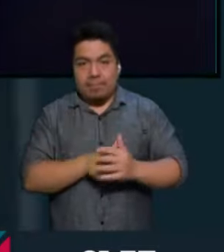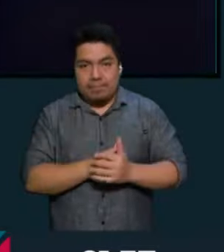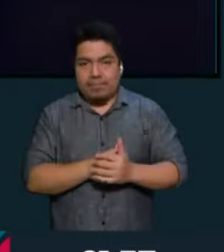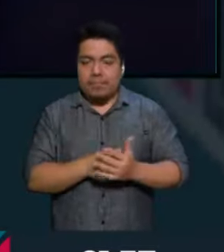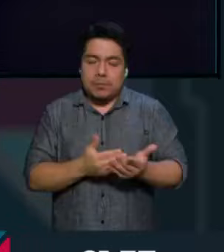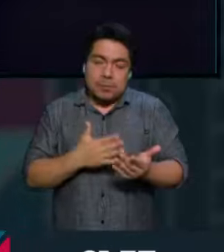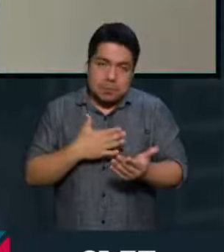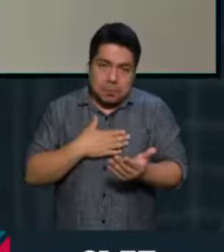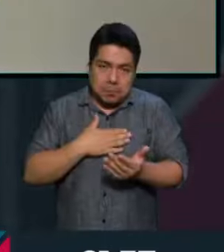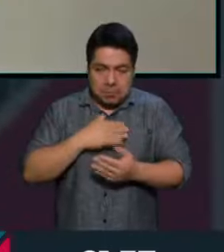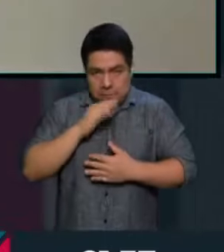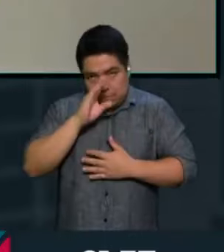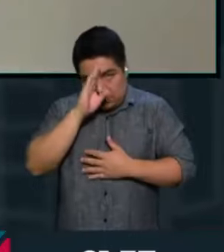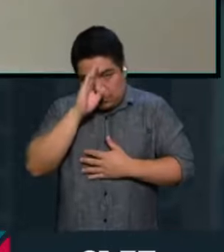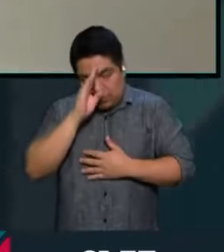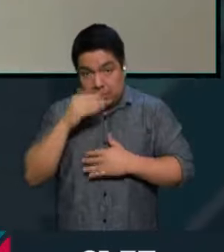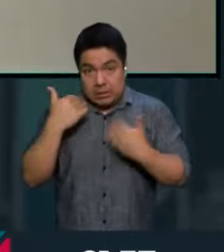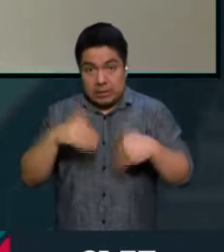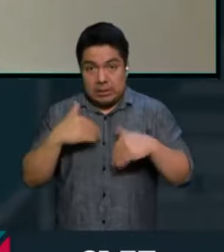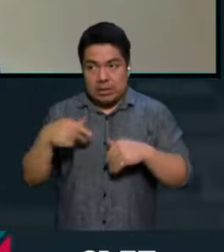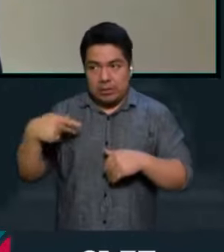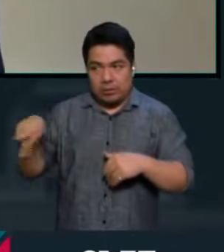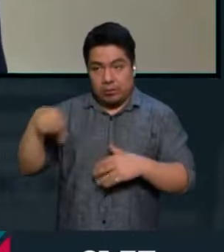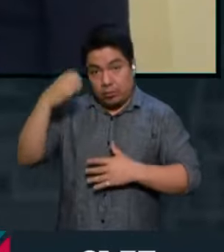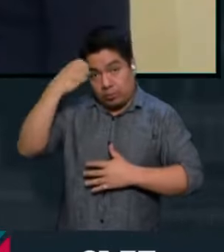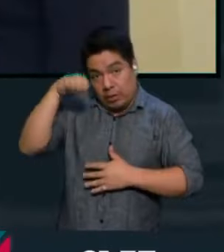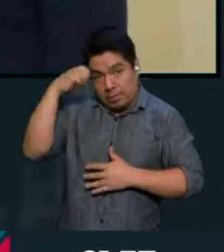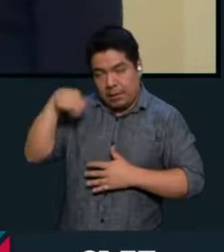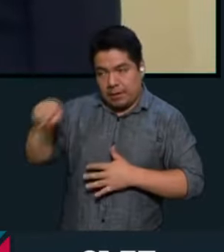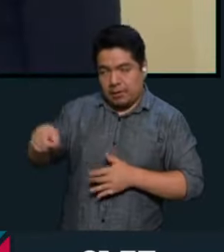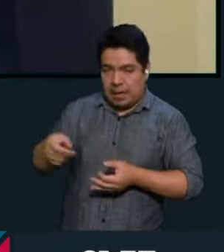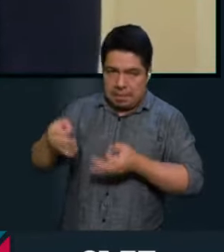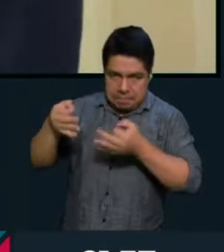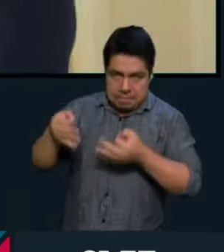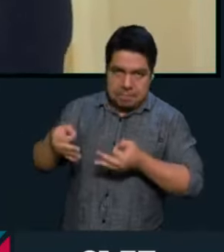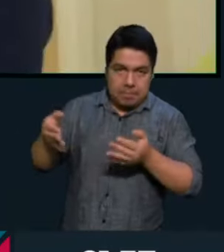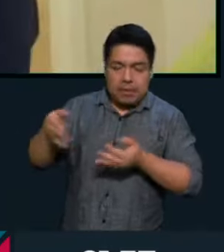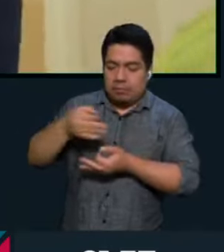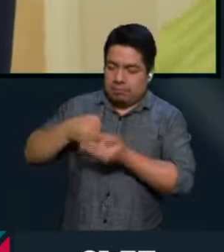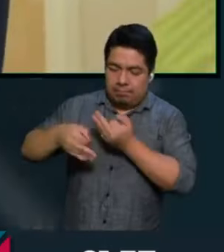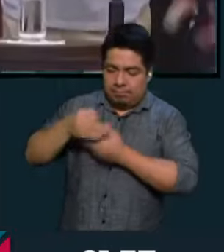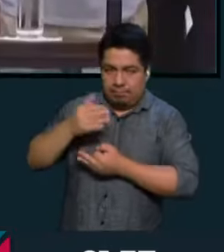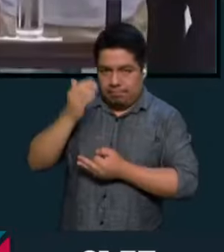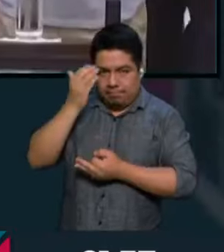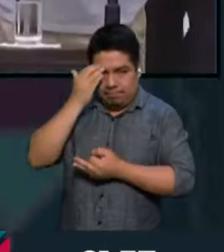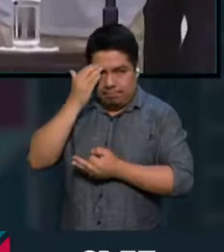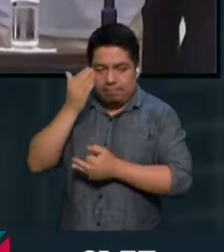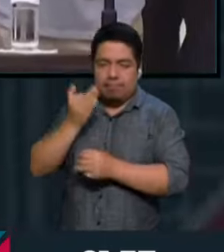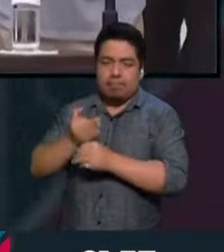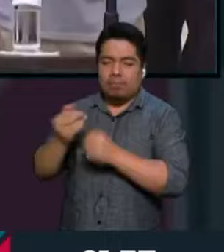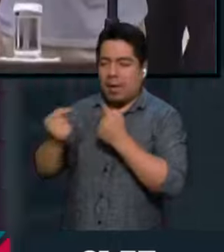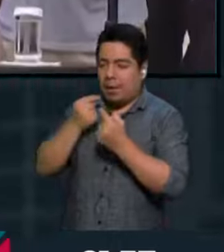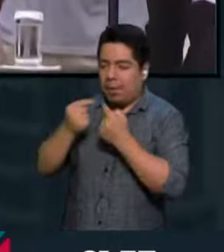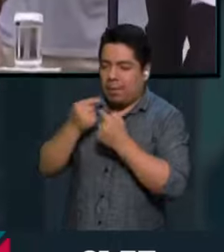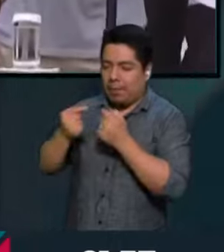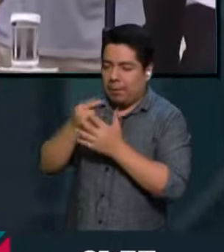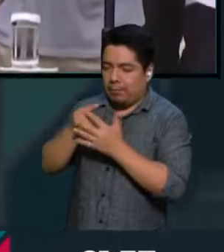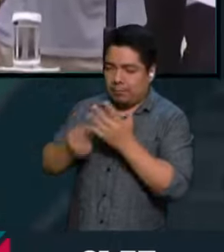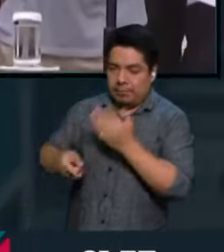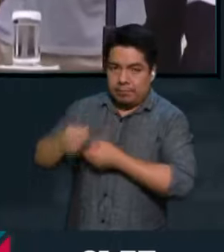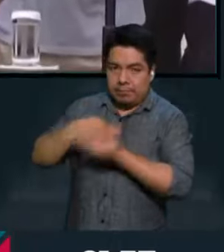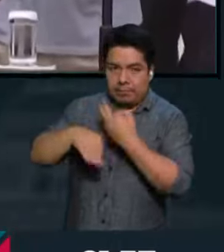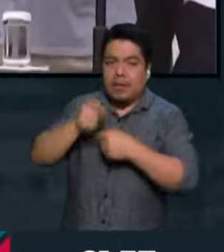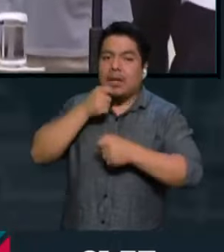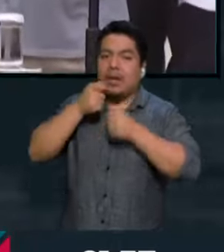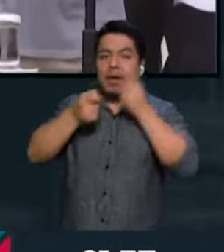creo yo que ahí va a pesar mucho su experiencia y bueno, creo que lo creen todos porque eso es parte de lo que se está discutiendo en todos los medios de